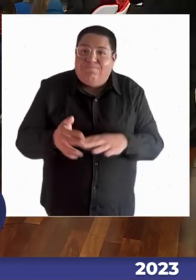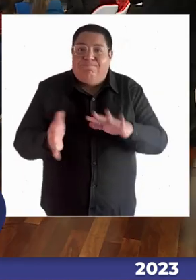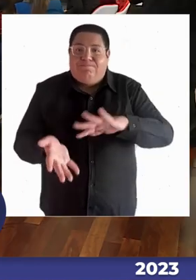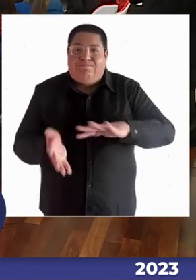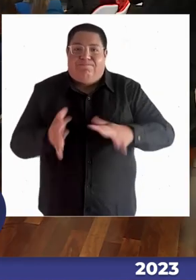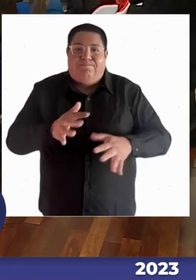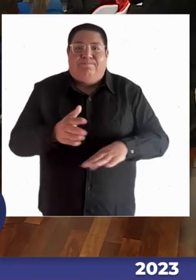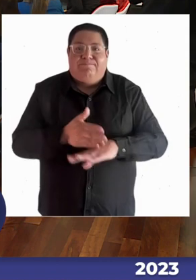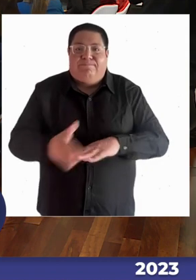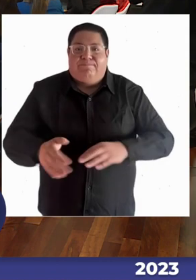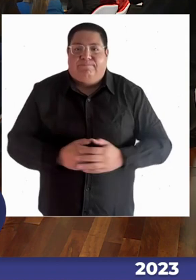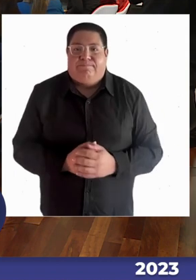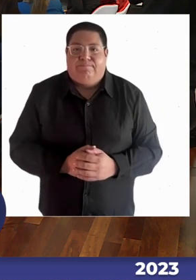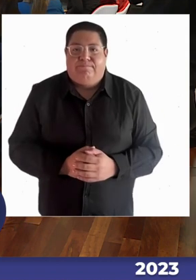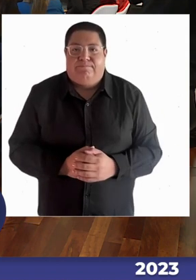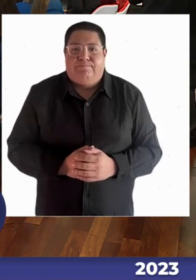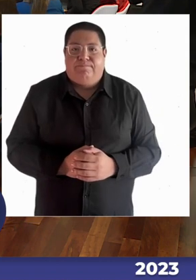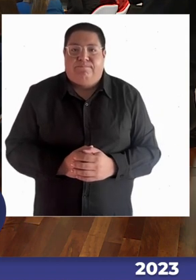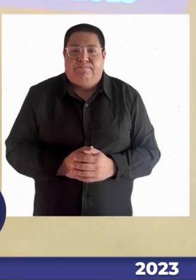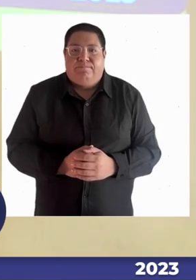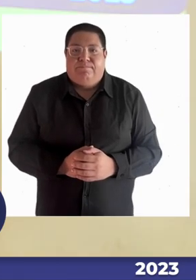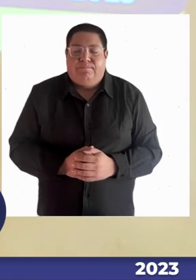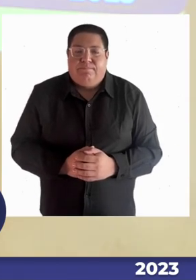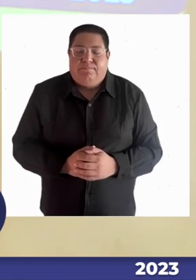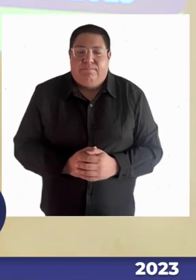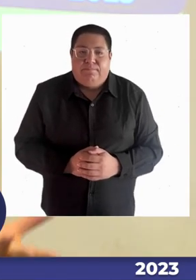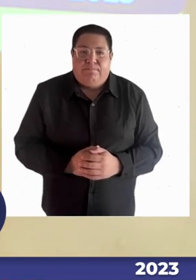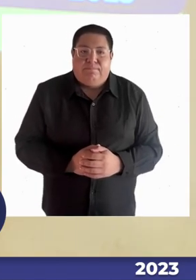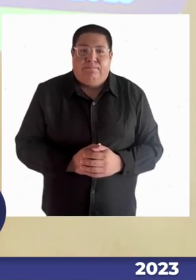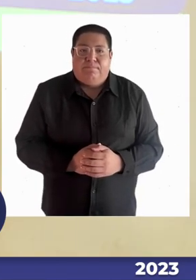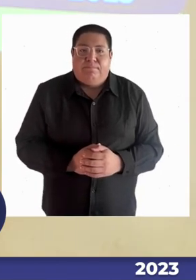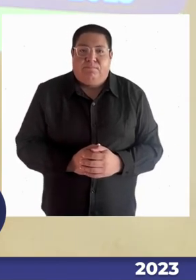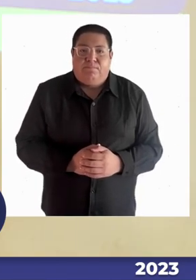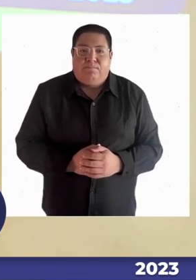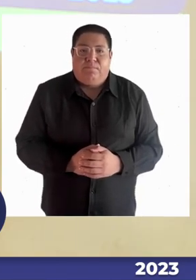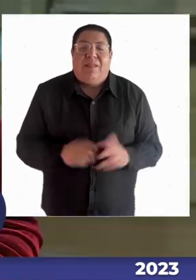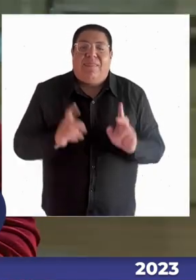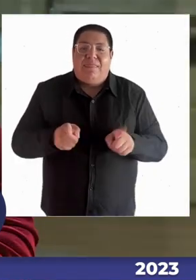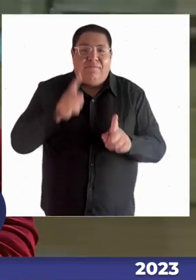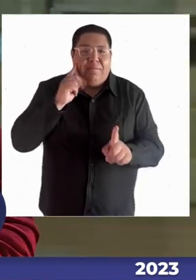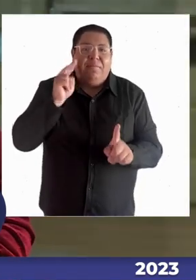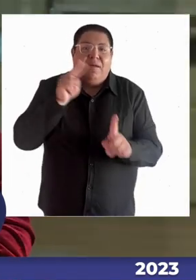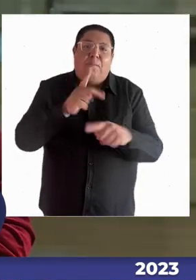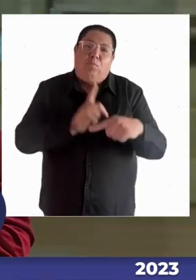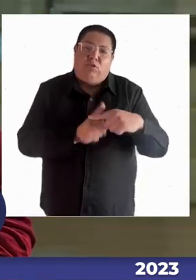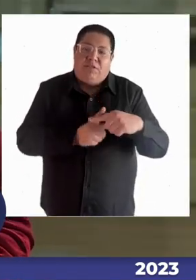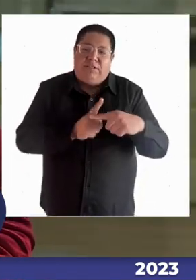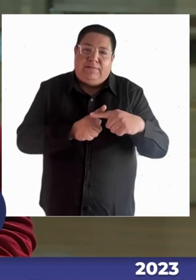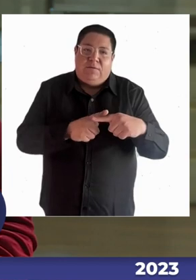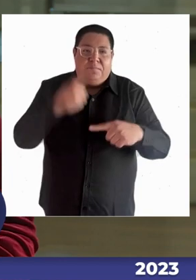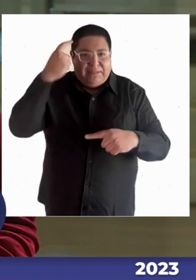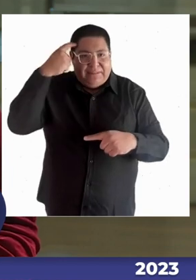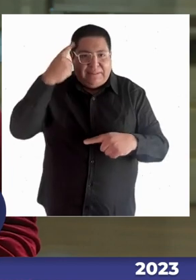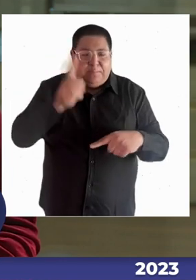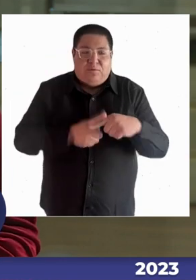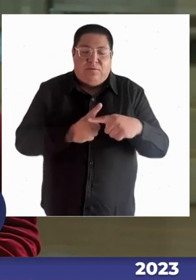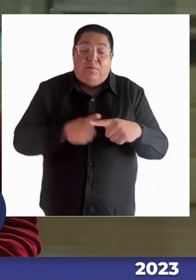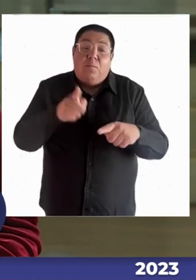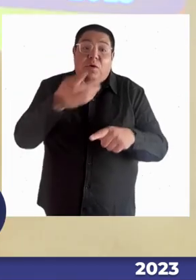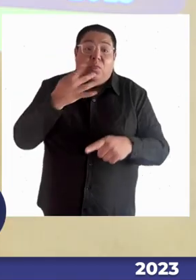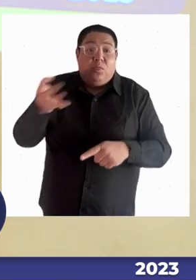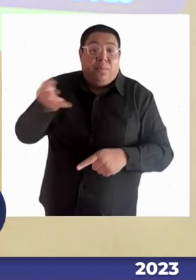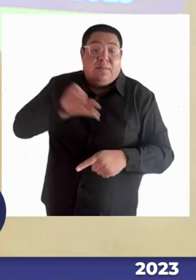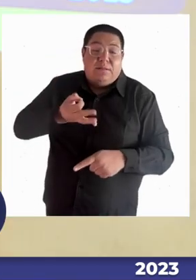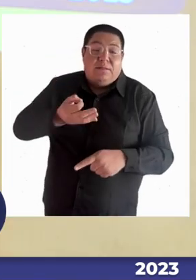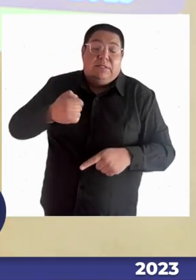Insuficiente, con toda seguridad. eso... Pero hay que mirarlo con optimismo. Con optimismo. Con margen de positivo. Porque tú dices, claro, yo